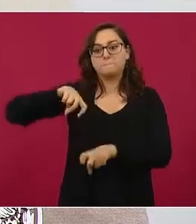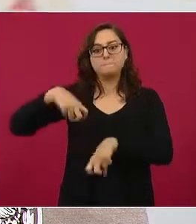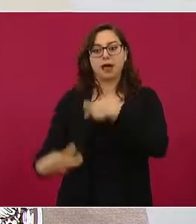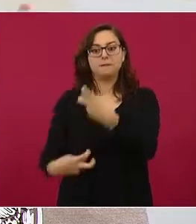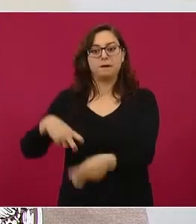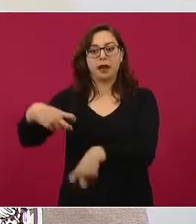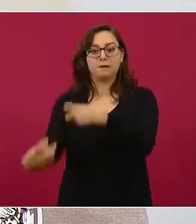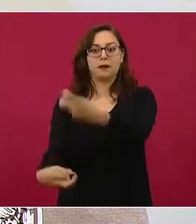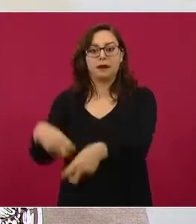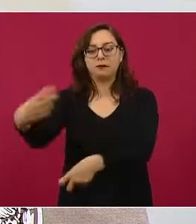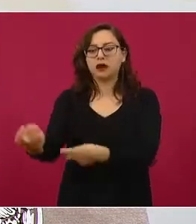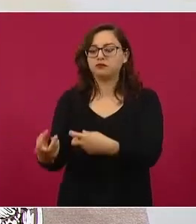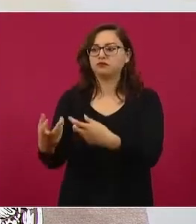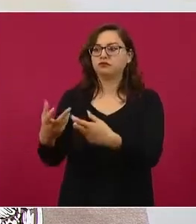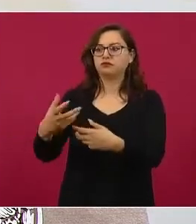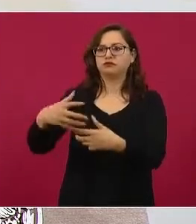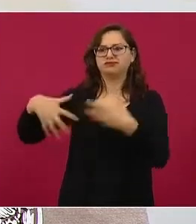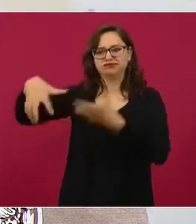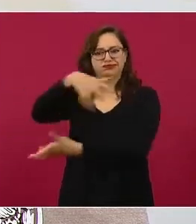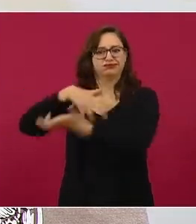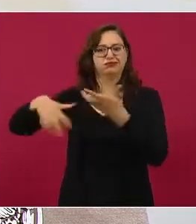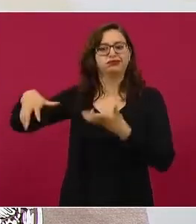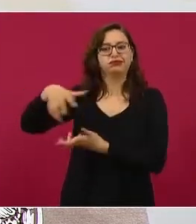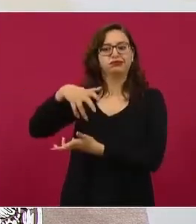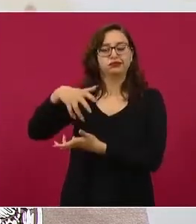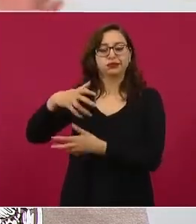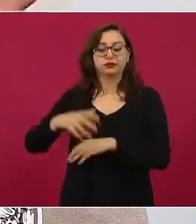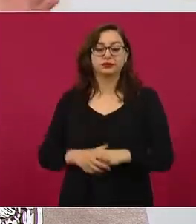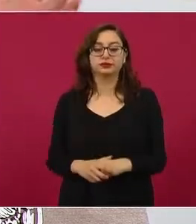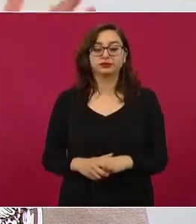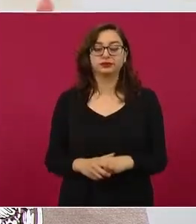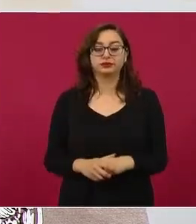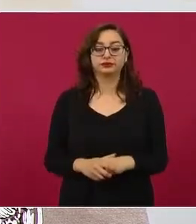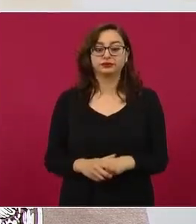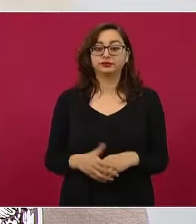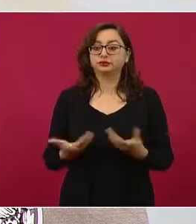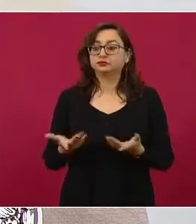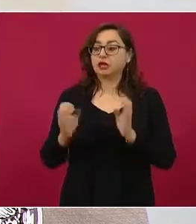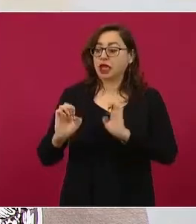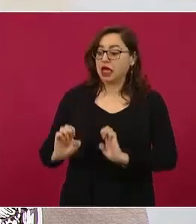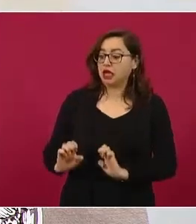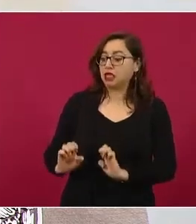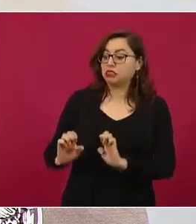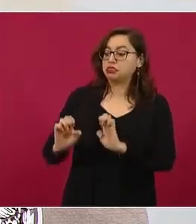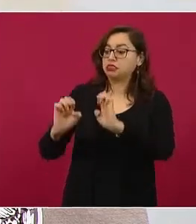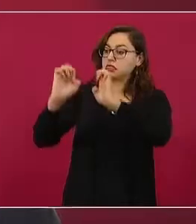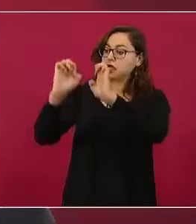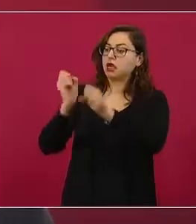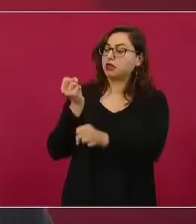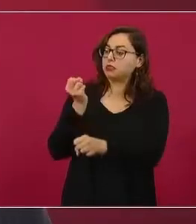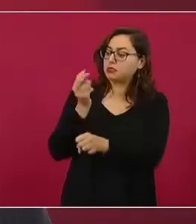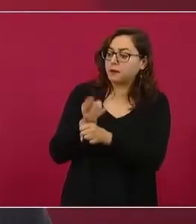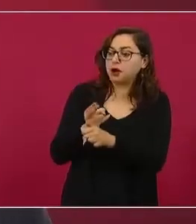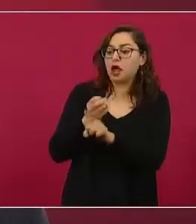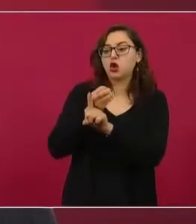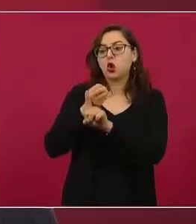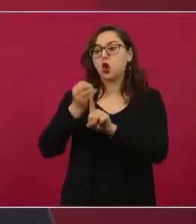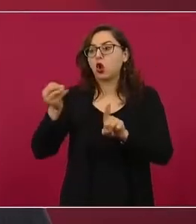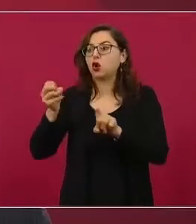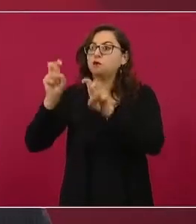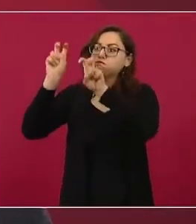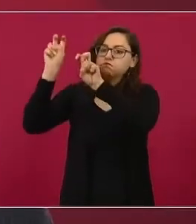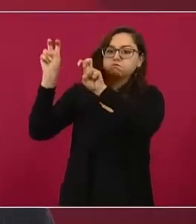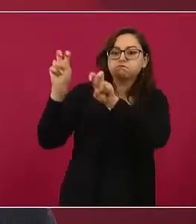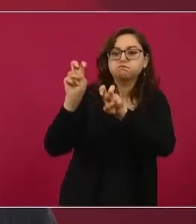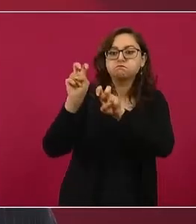alteramos el orden de las cosas. Si un edificio se evacua oportunamente porque se va en orden, se salva